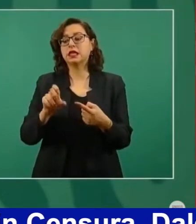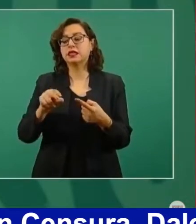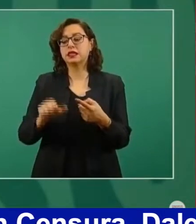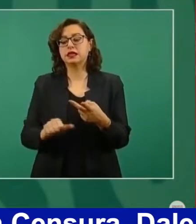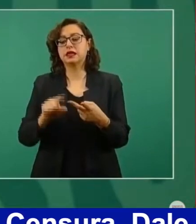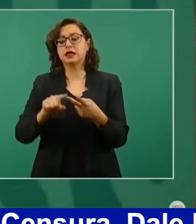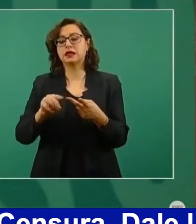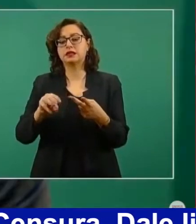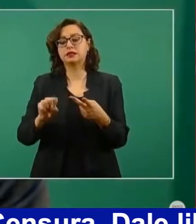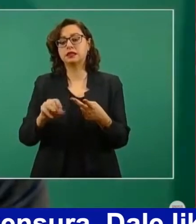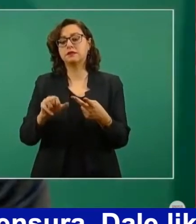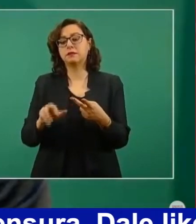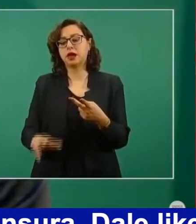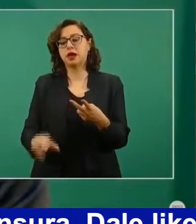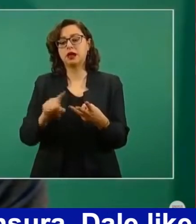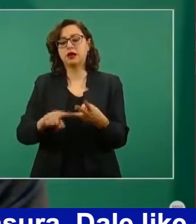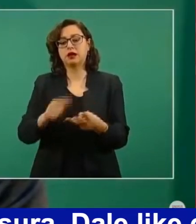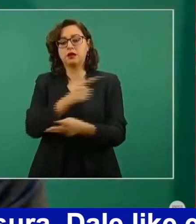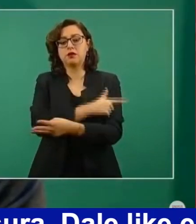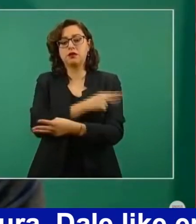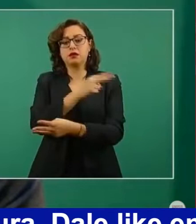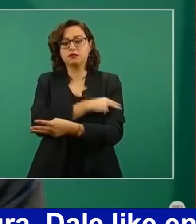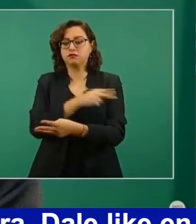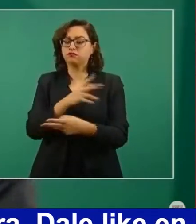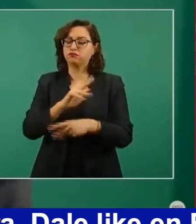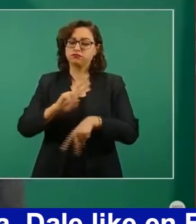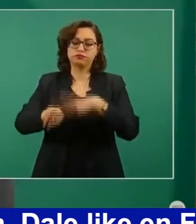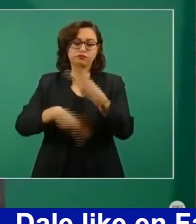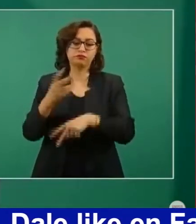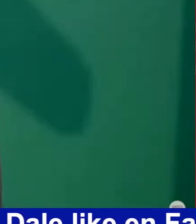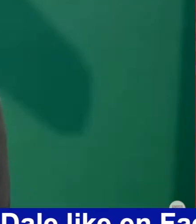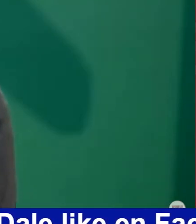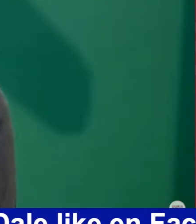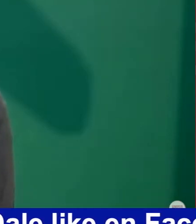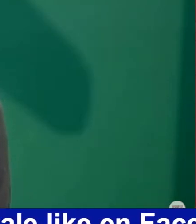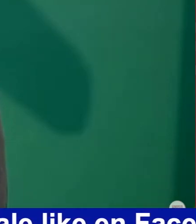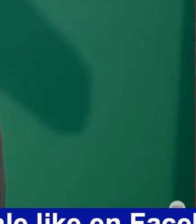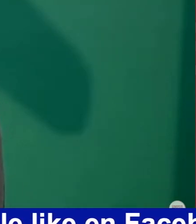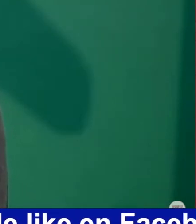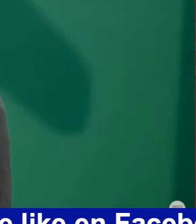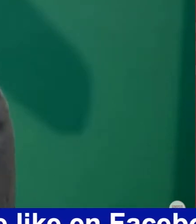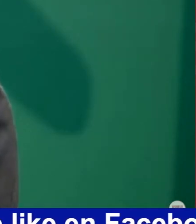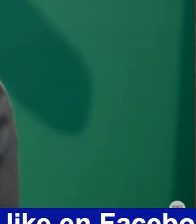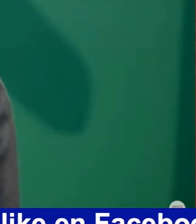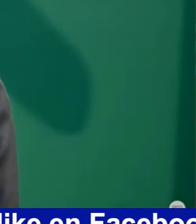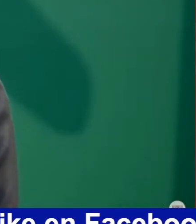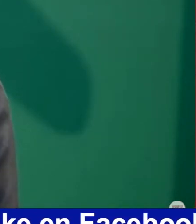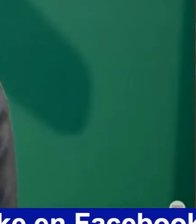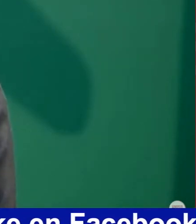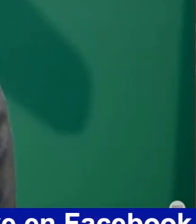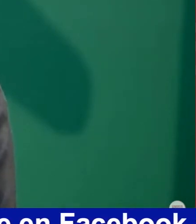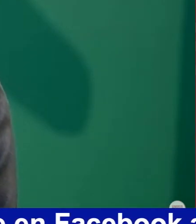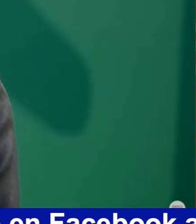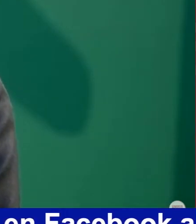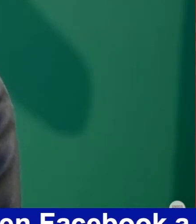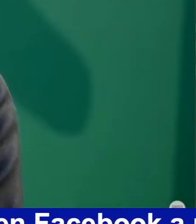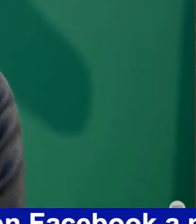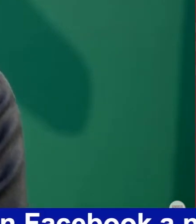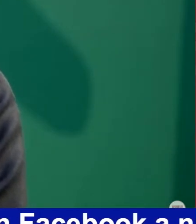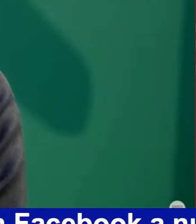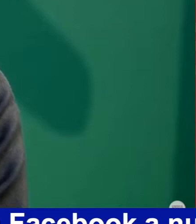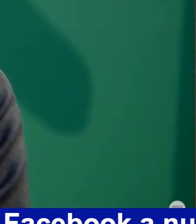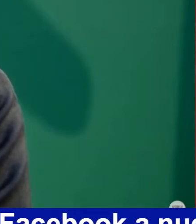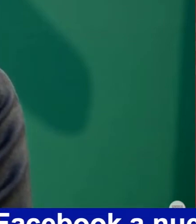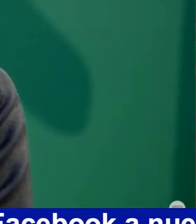Guardia intervinieran. Y en los últimos tiempos se ha